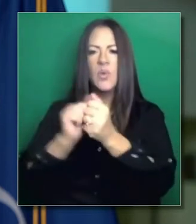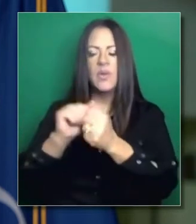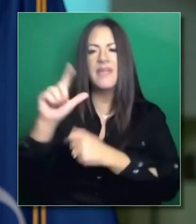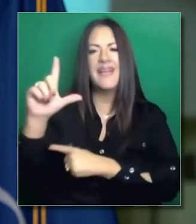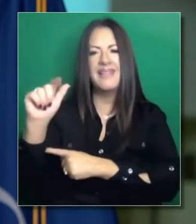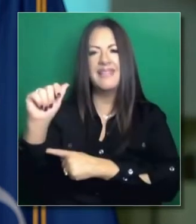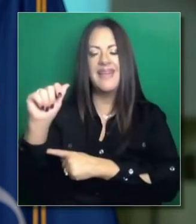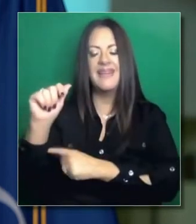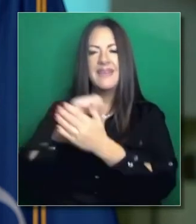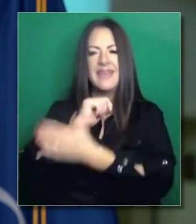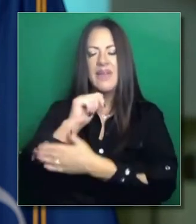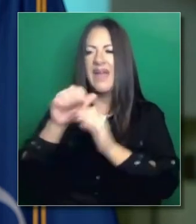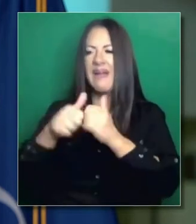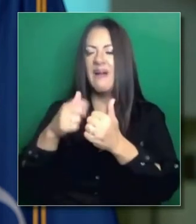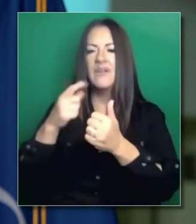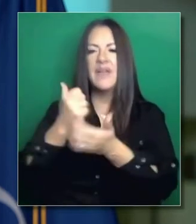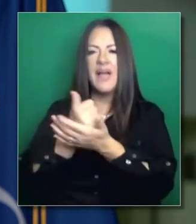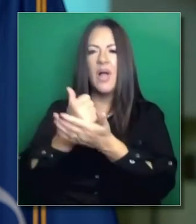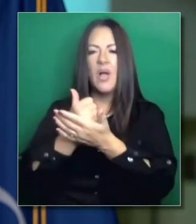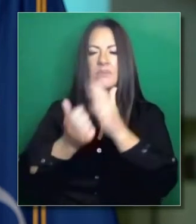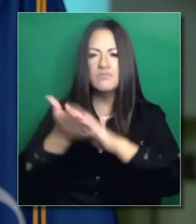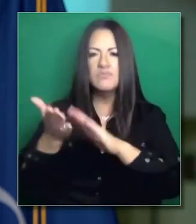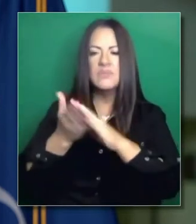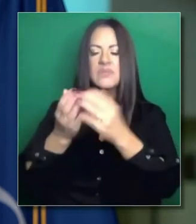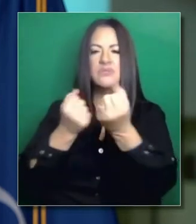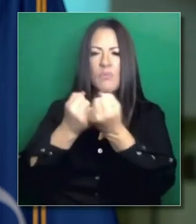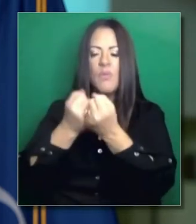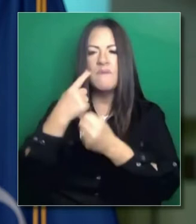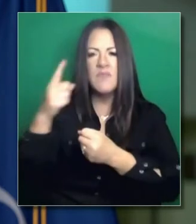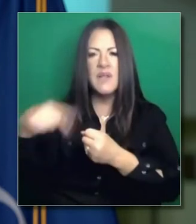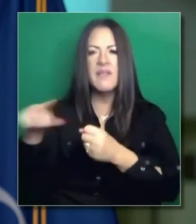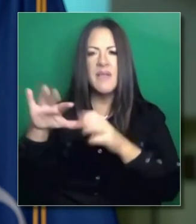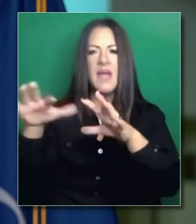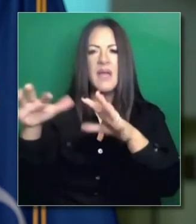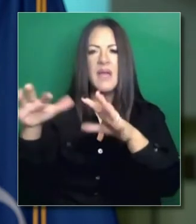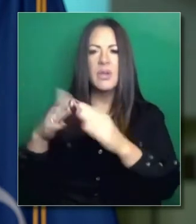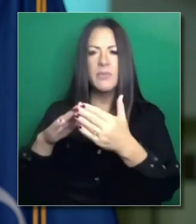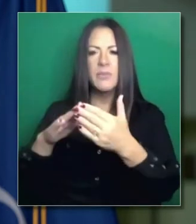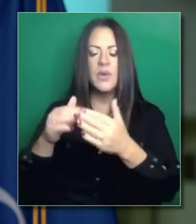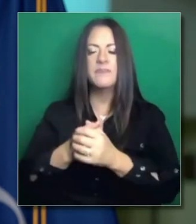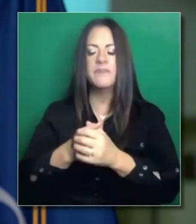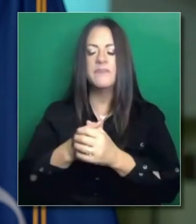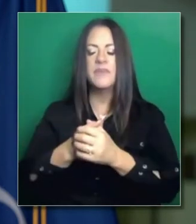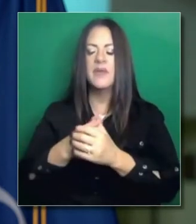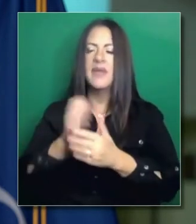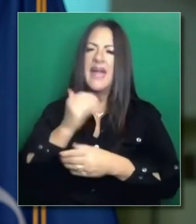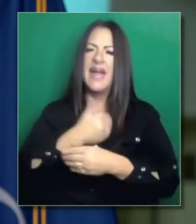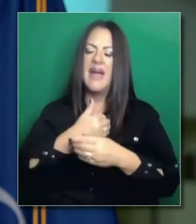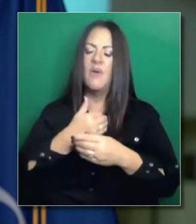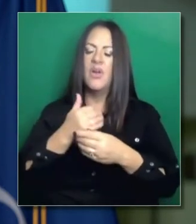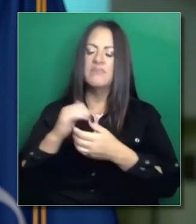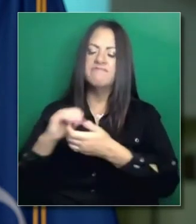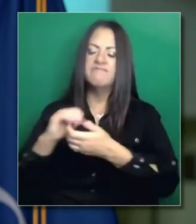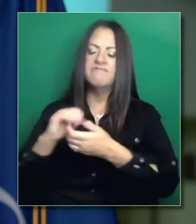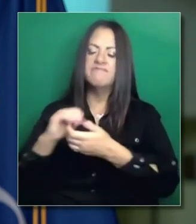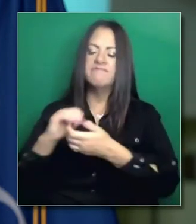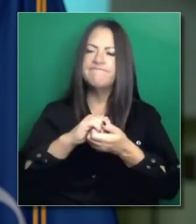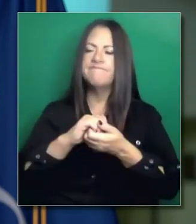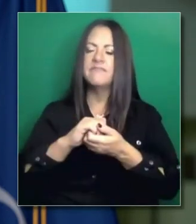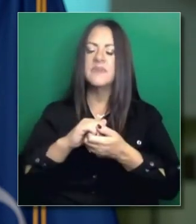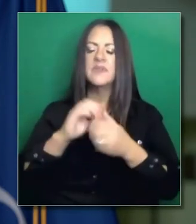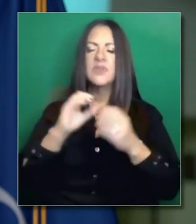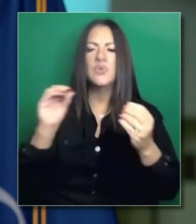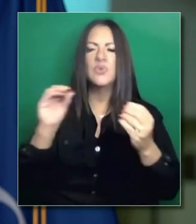Y ahora está extendiendo la mano. Dando apoyo. recibiendo apoyo. En nuestros esfuerzos colaborativos sin ninguna